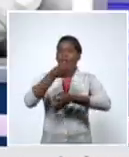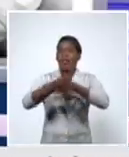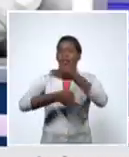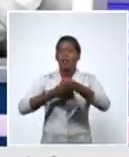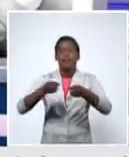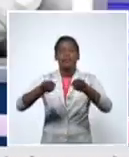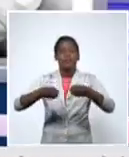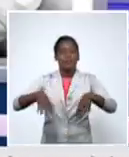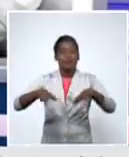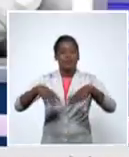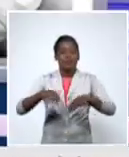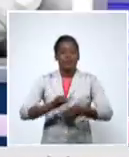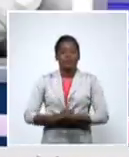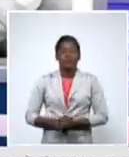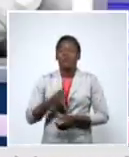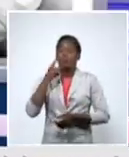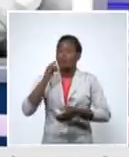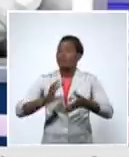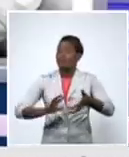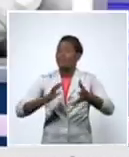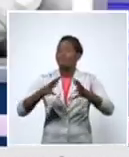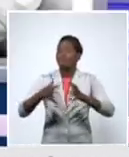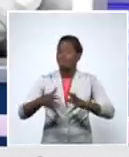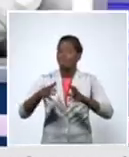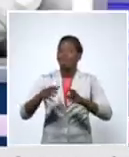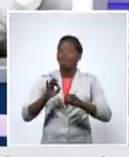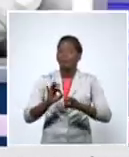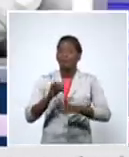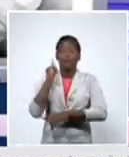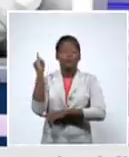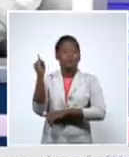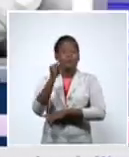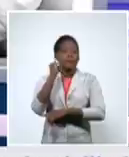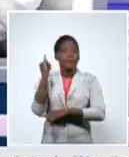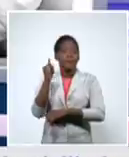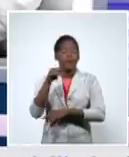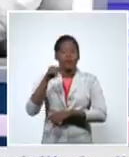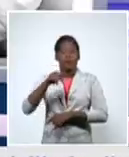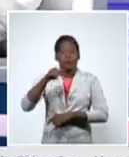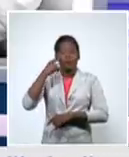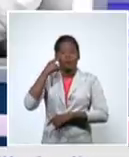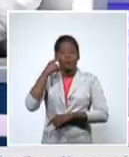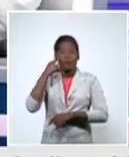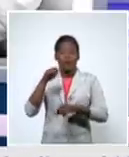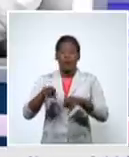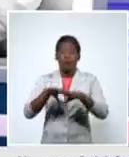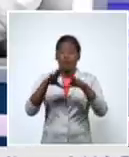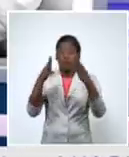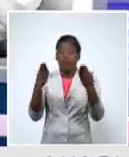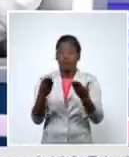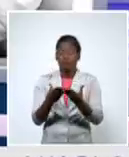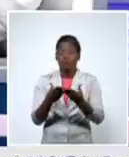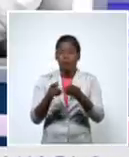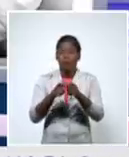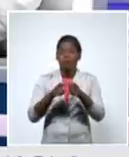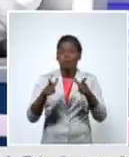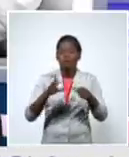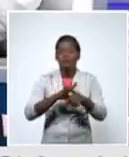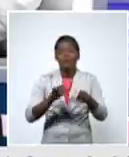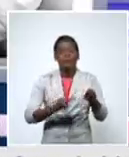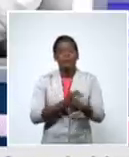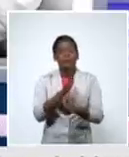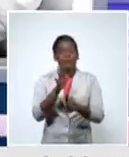García tensa la situación internacional en este planeta no baja el nivel de dispersión de contagios por la COVID-19